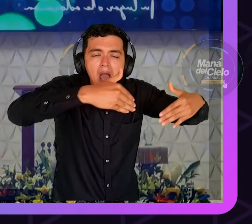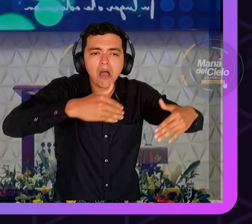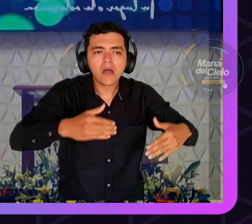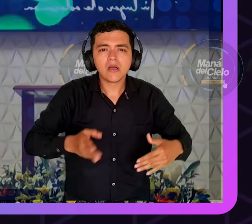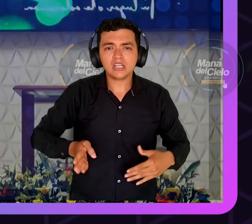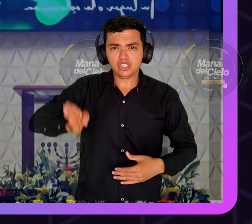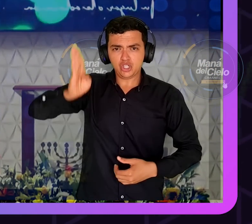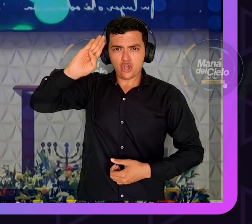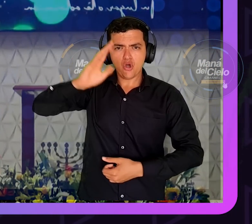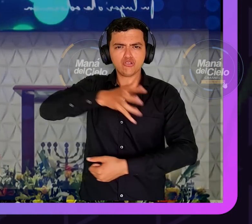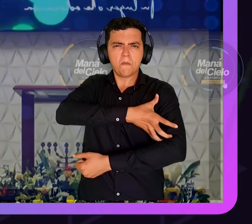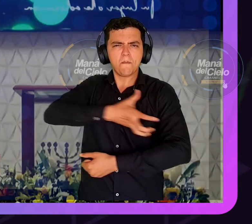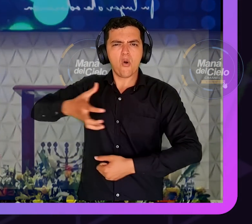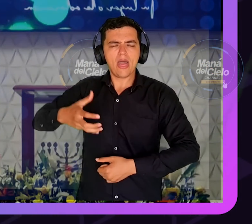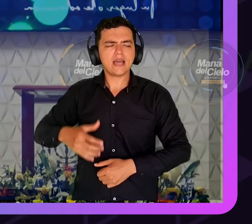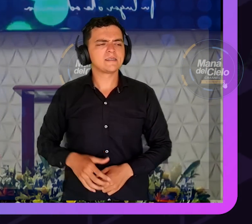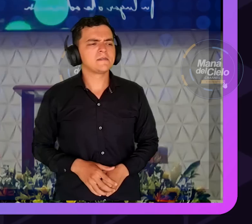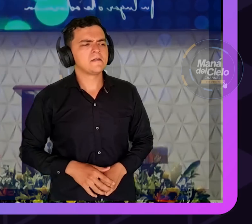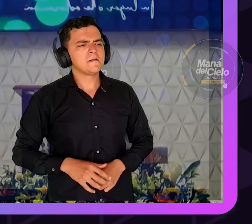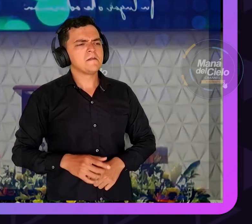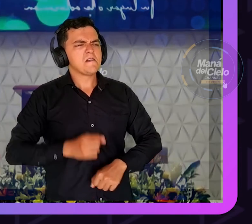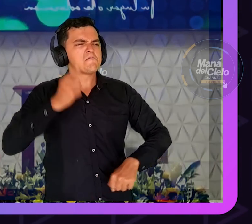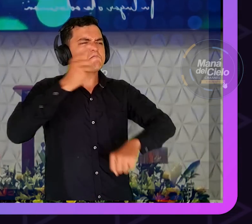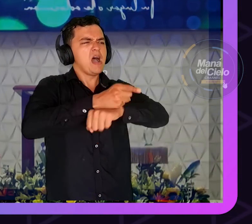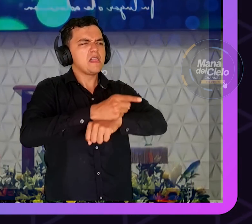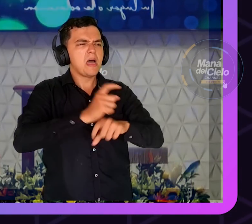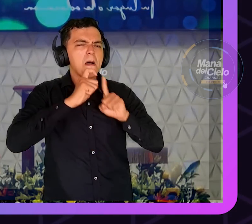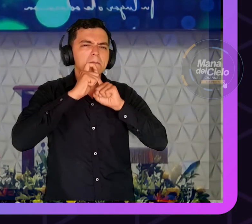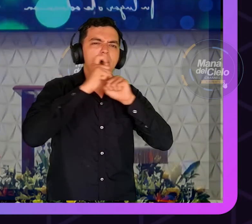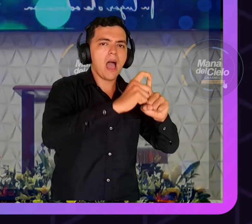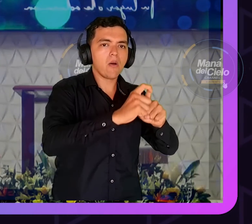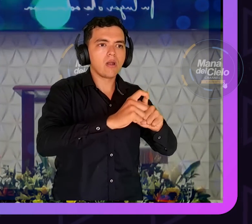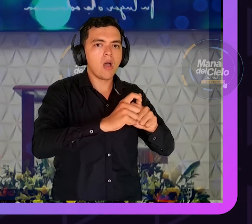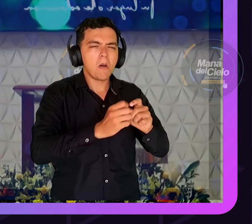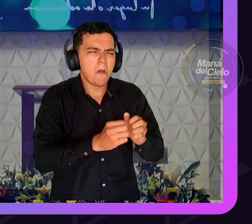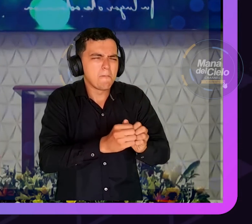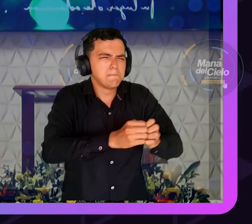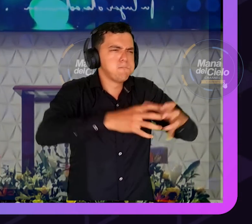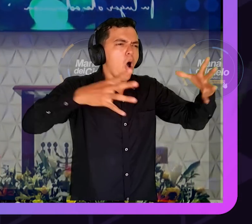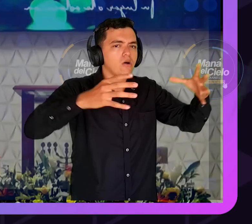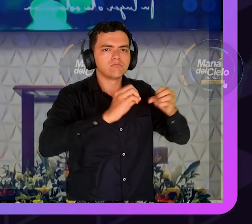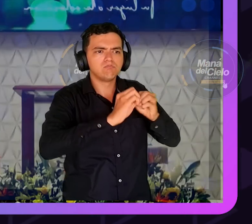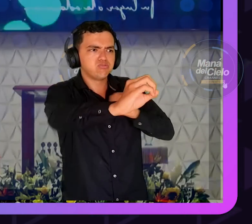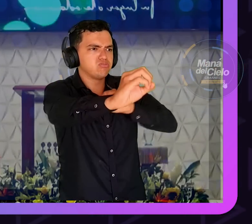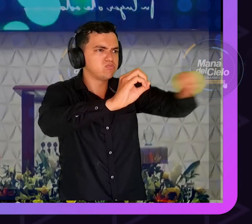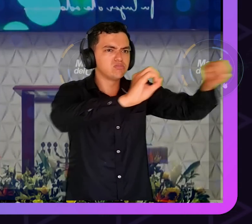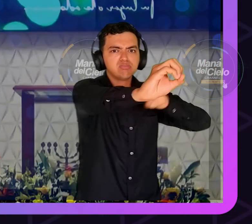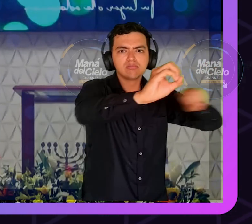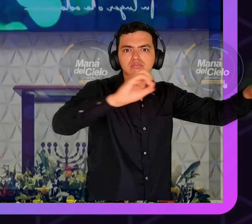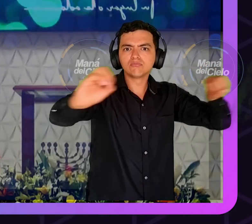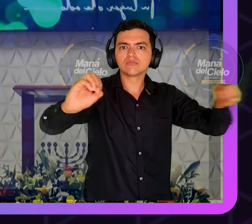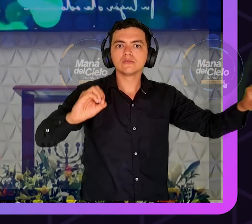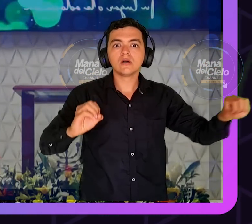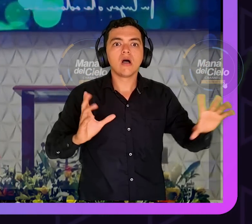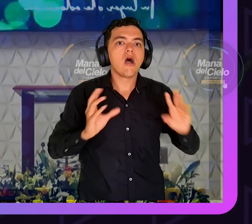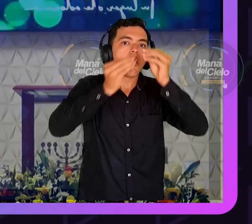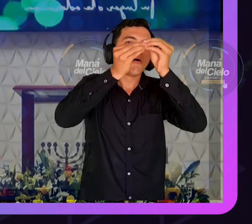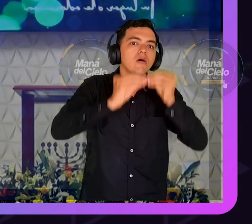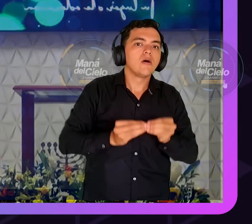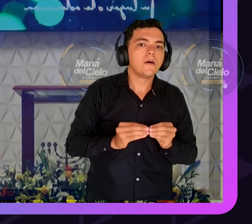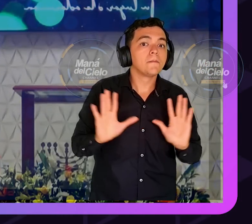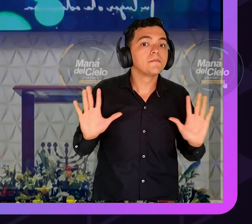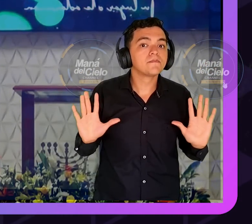cuatro clases se asaban los niños los maestros me dijeron yo hermano había que hacer un edificio porque